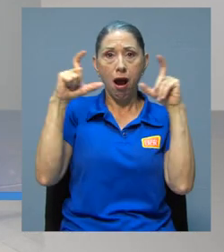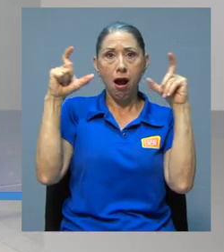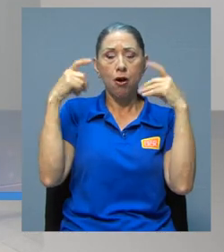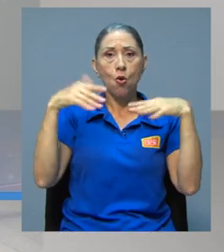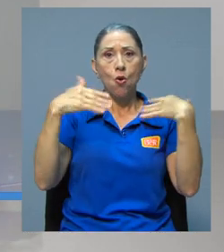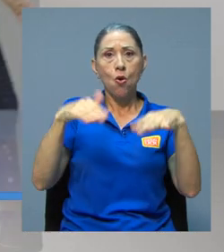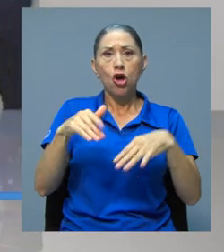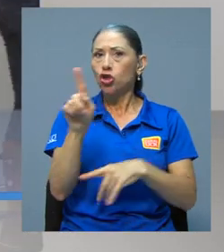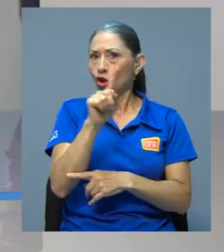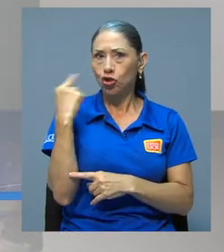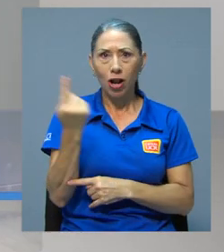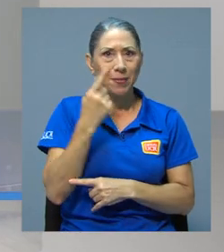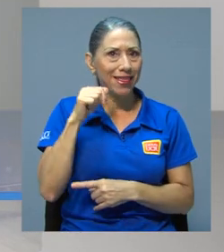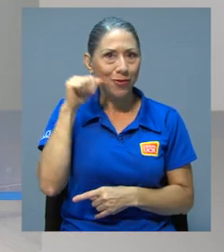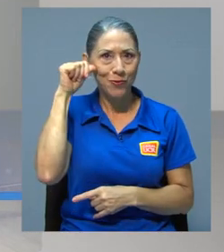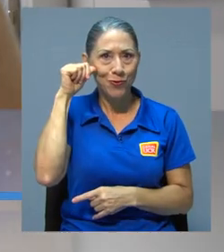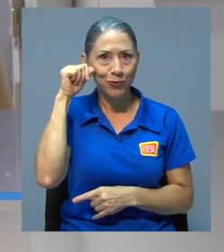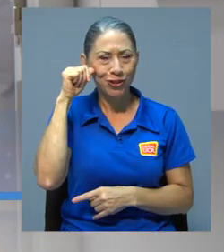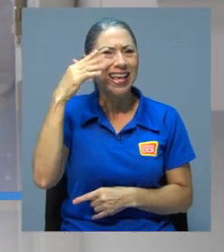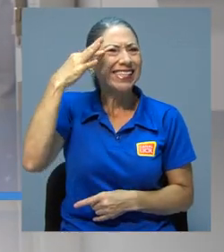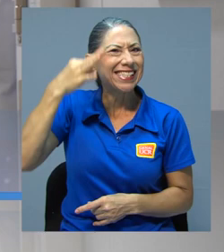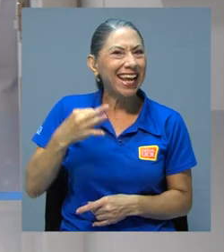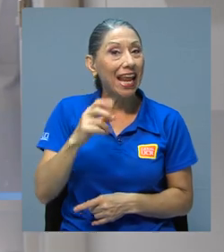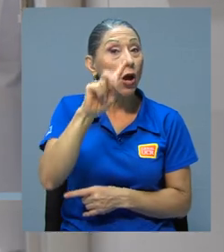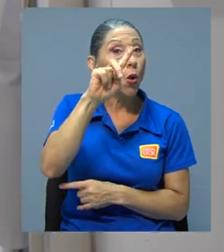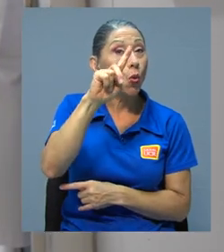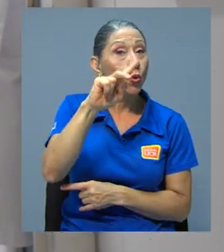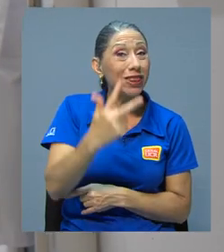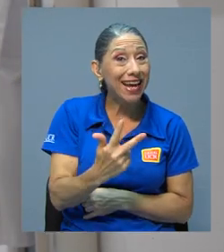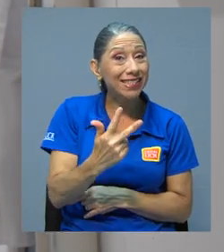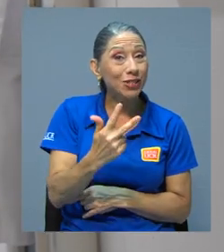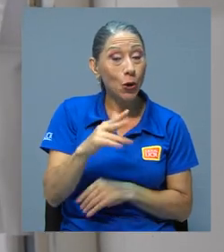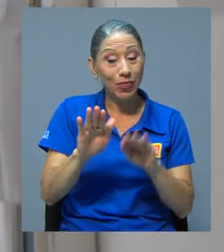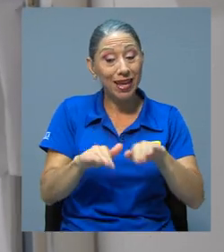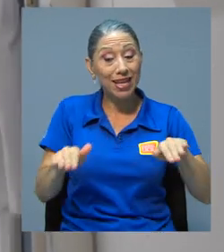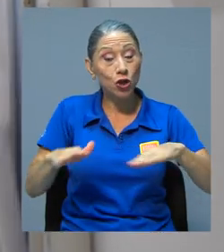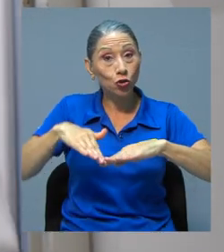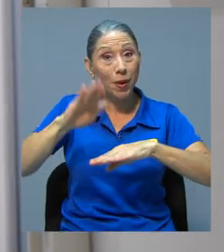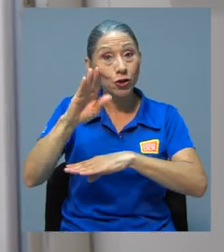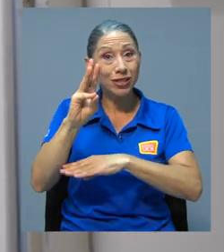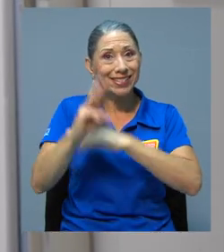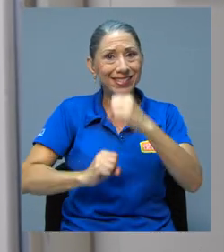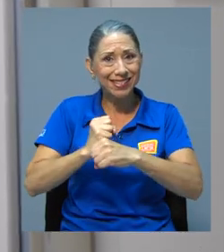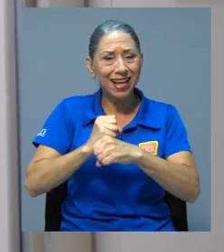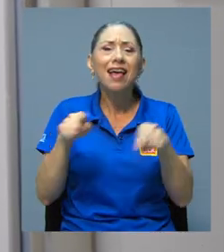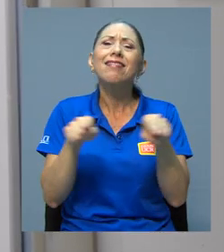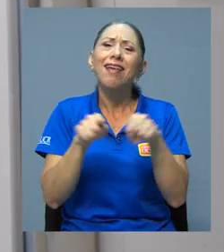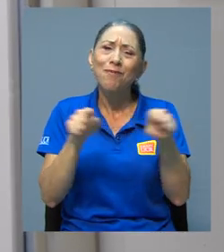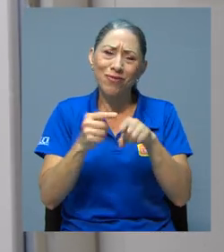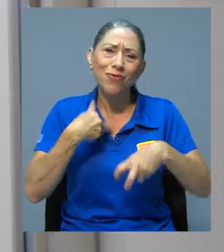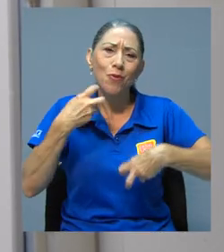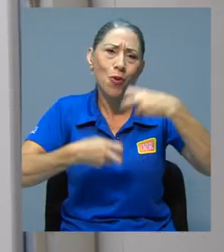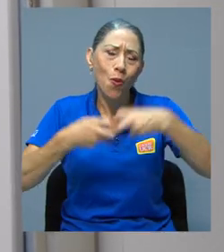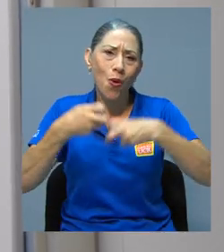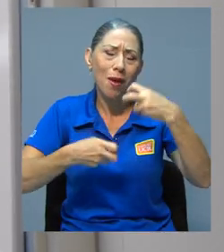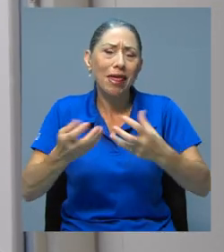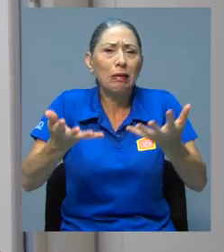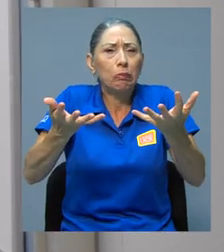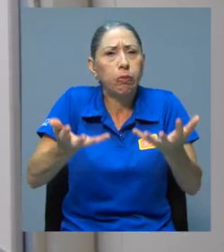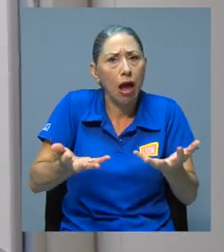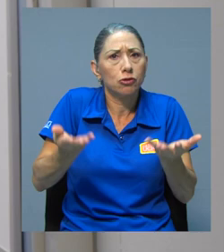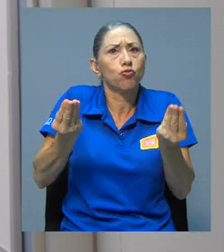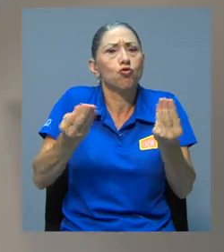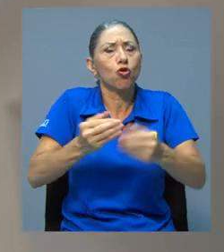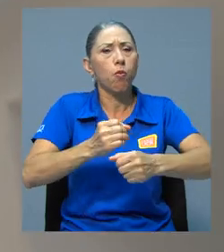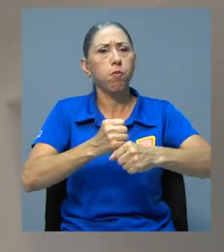alarmante y no solo afecta a los adultos. Se estima que un tercio de los niños mayores de seis años también sufren alguna problemática relacionada a su